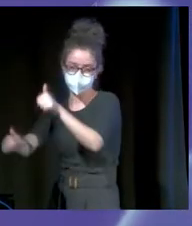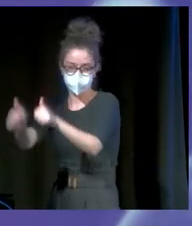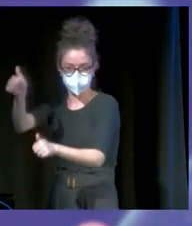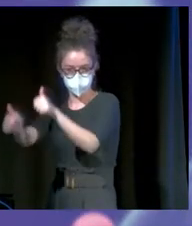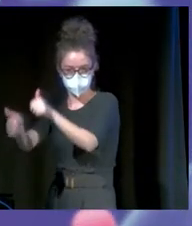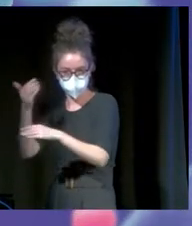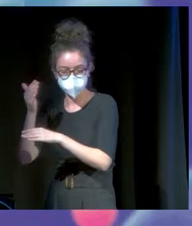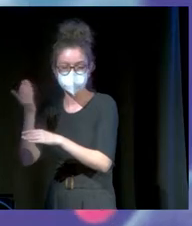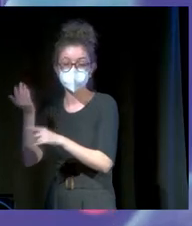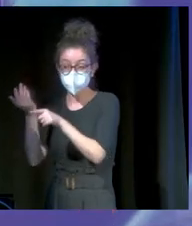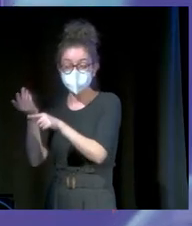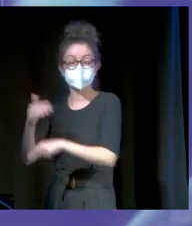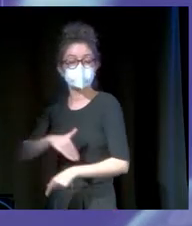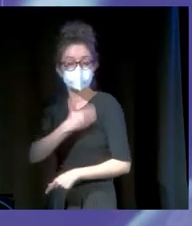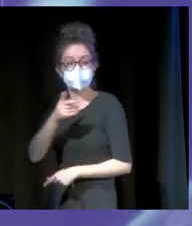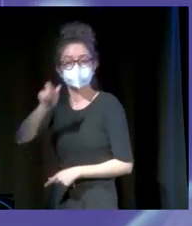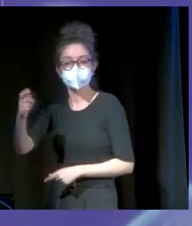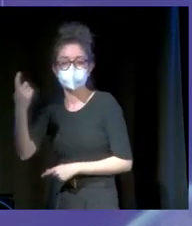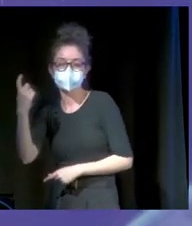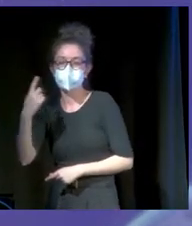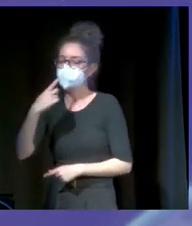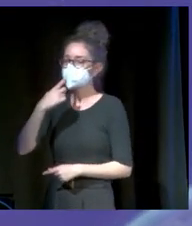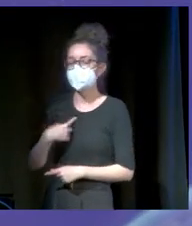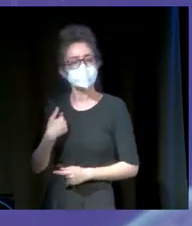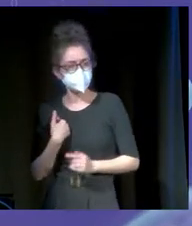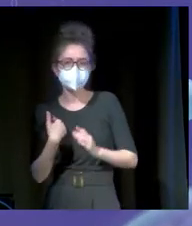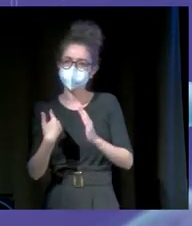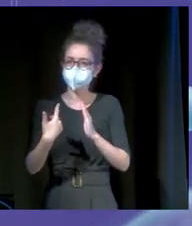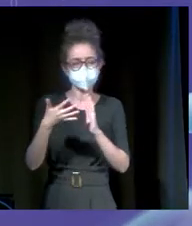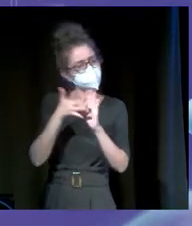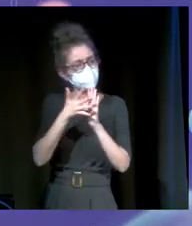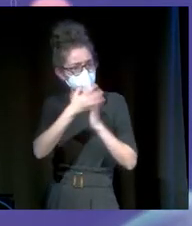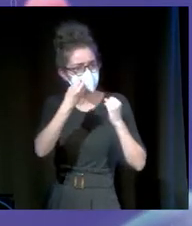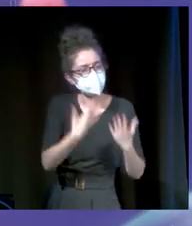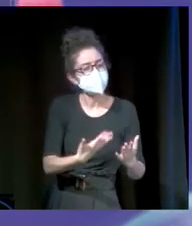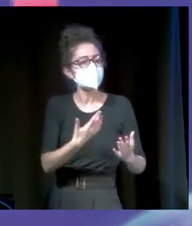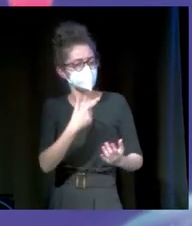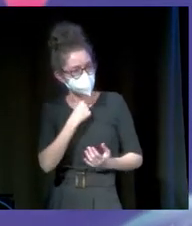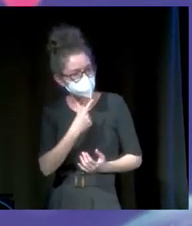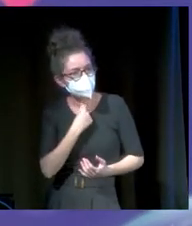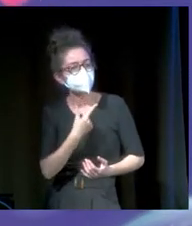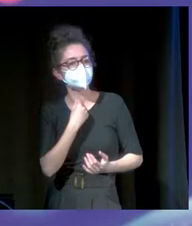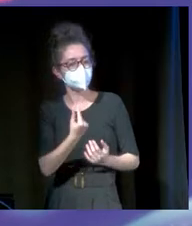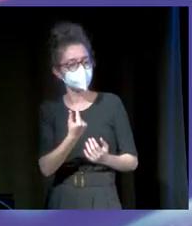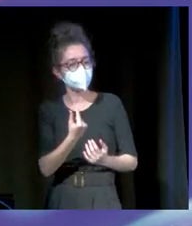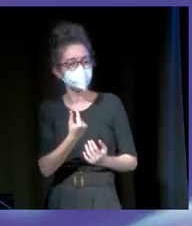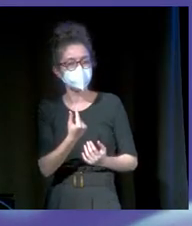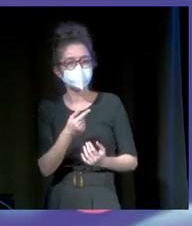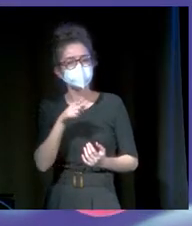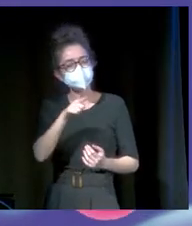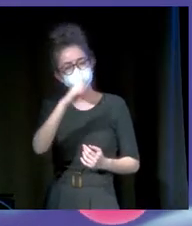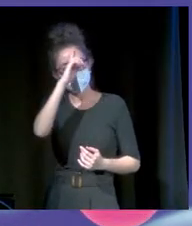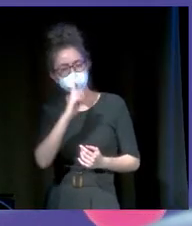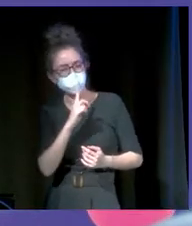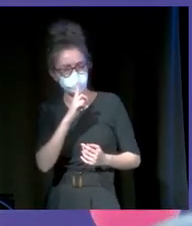Y en esa academia los alumnos me empezaron a decir que les gustaba mucho cómo explicaba ciertos conceptos, que les gustaba mucho cómo explicaba las cosas y que por qué no me hacía un